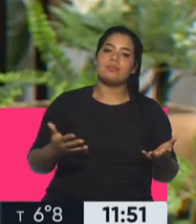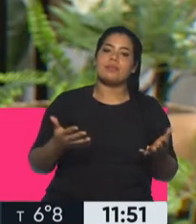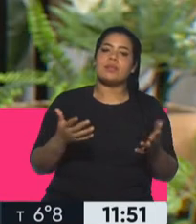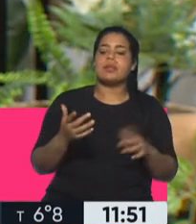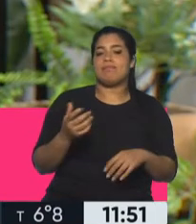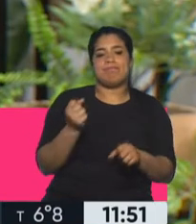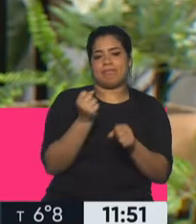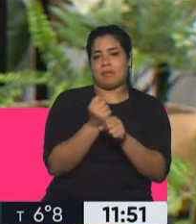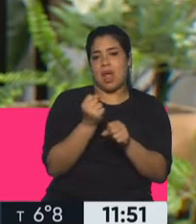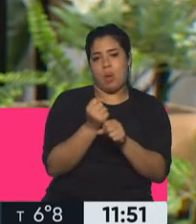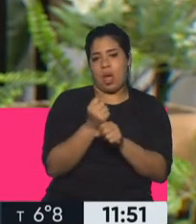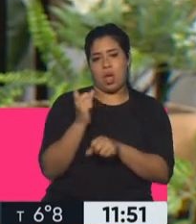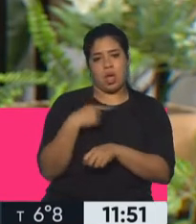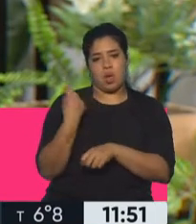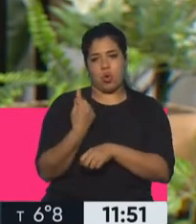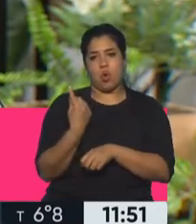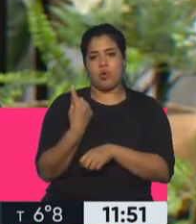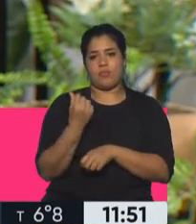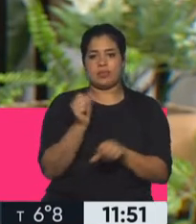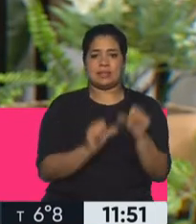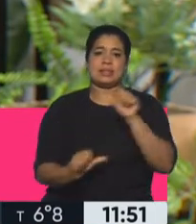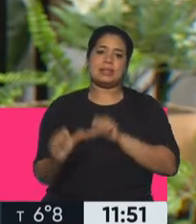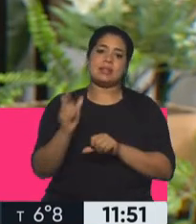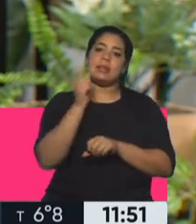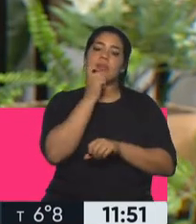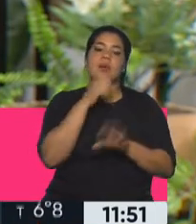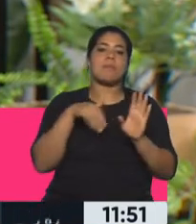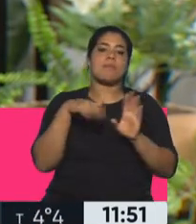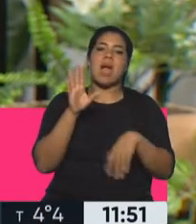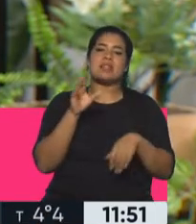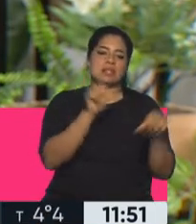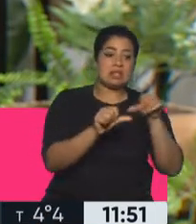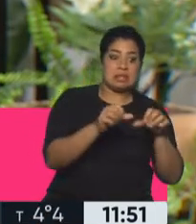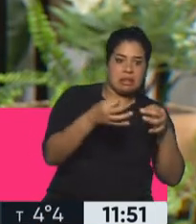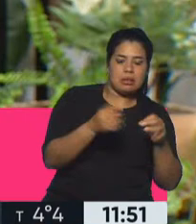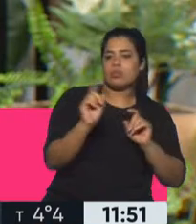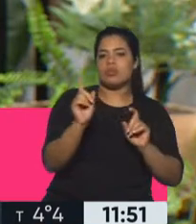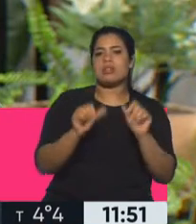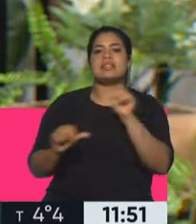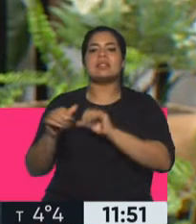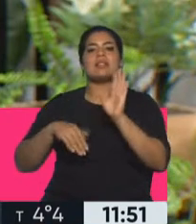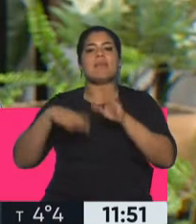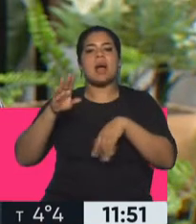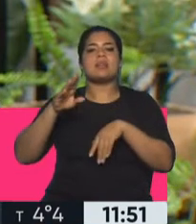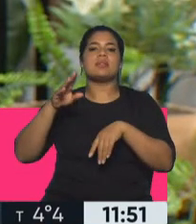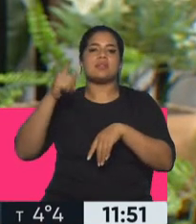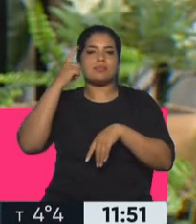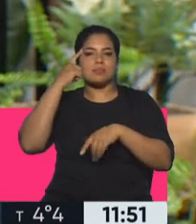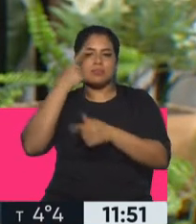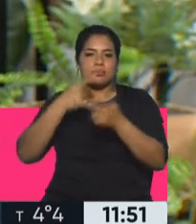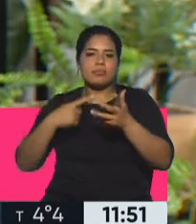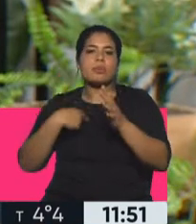eso, también se trabaja desde la ciencia, no las ciencias más biomédicas, sino las otras, que son las que investigan y buscan